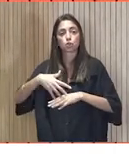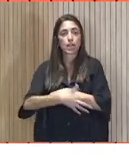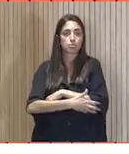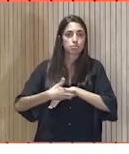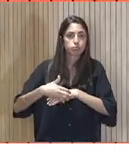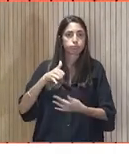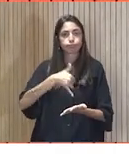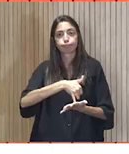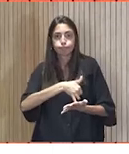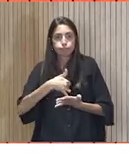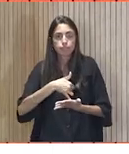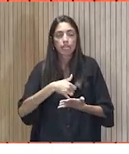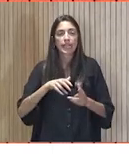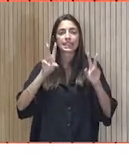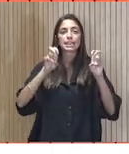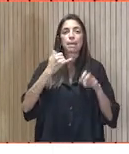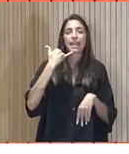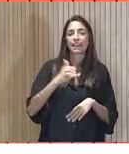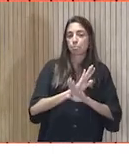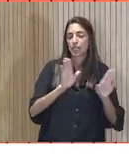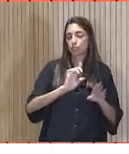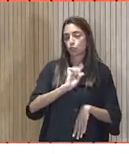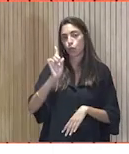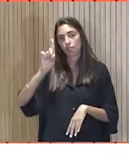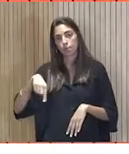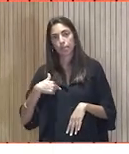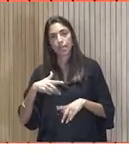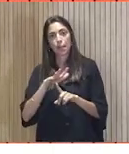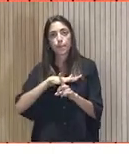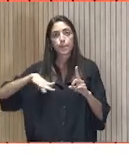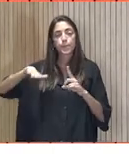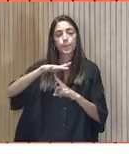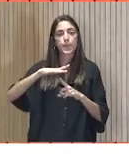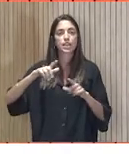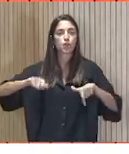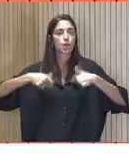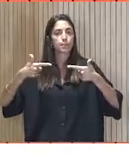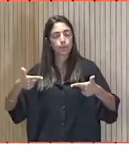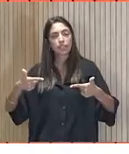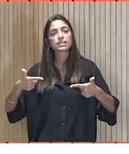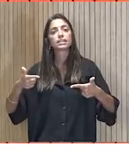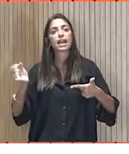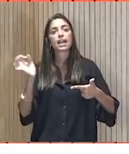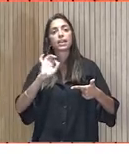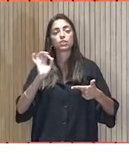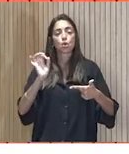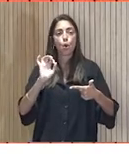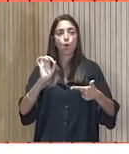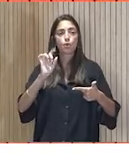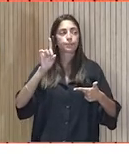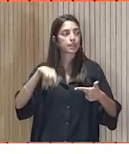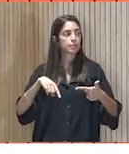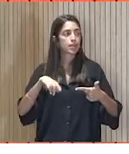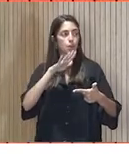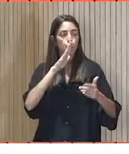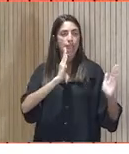de energía, sino también medioambientales, a través de… desde que hubo la